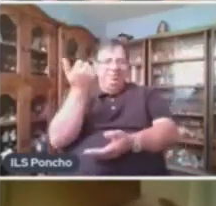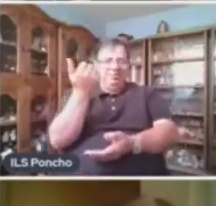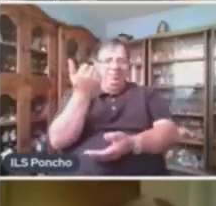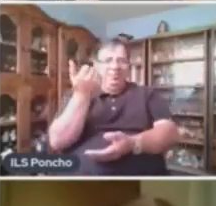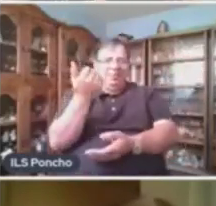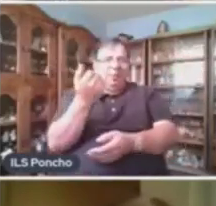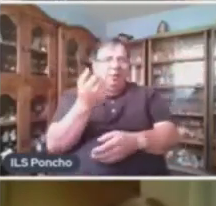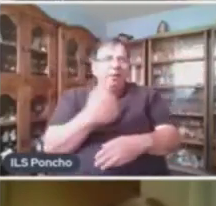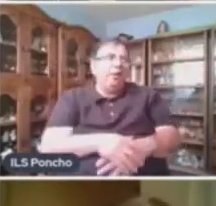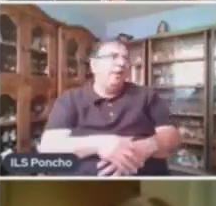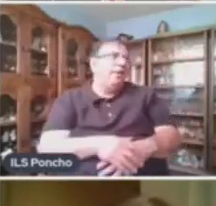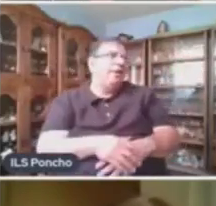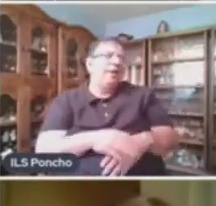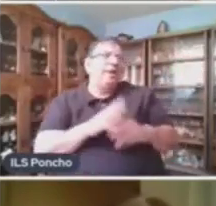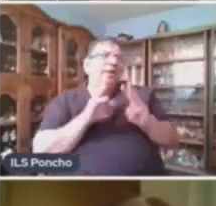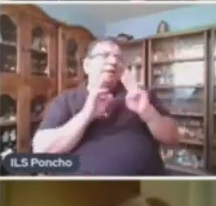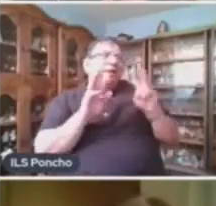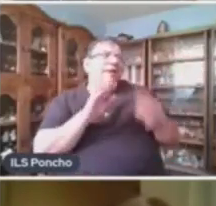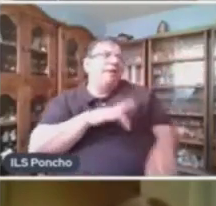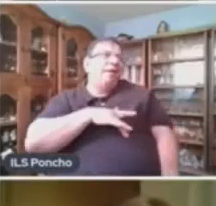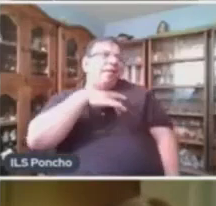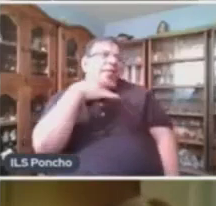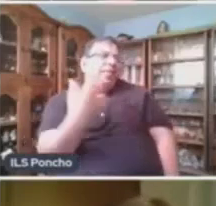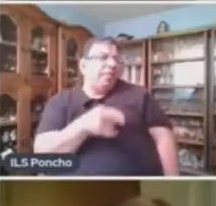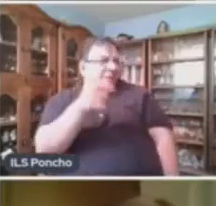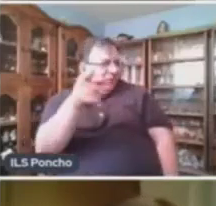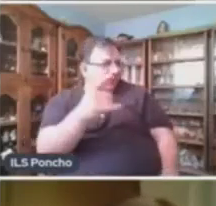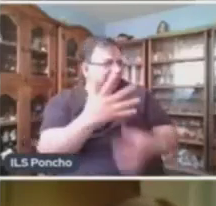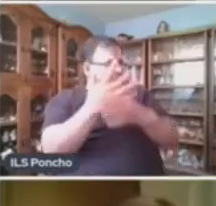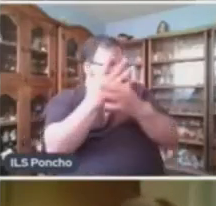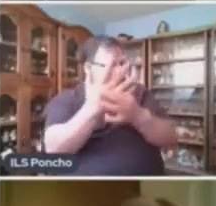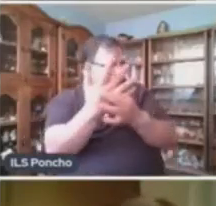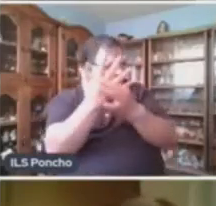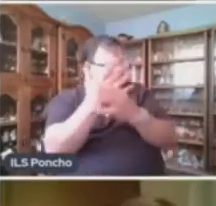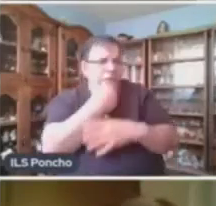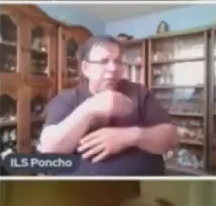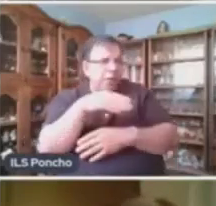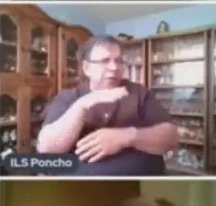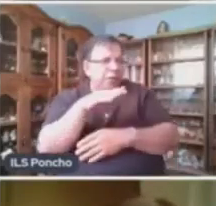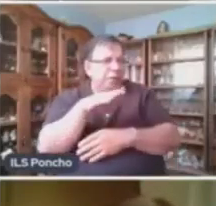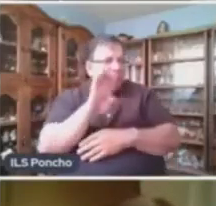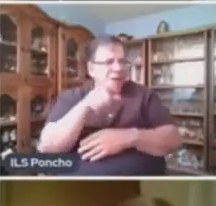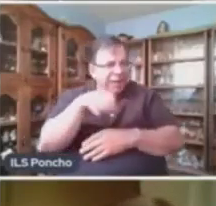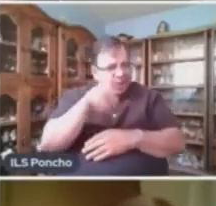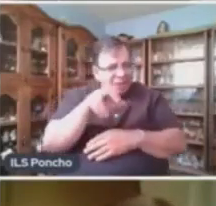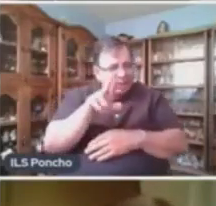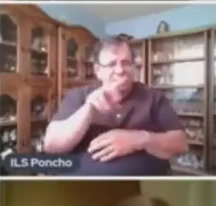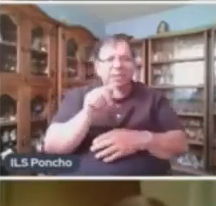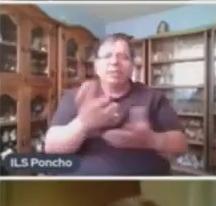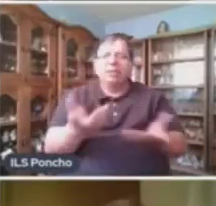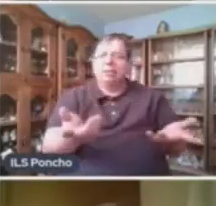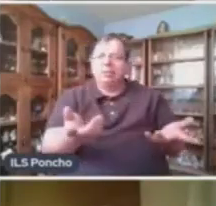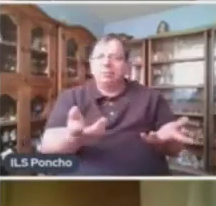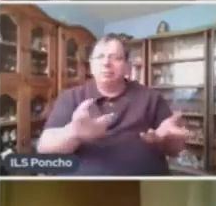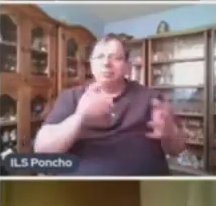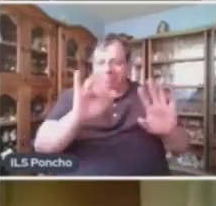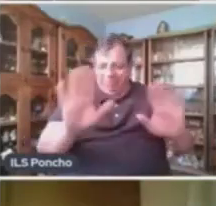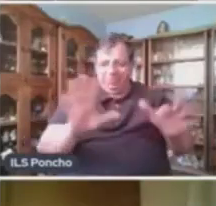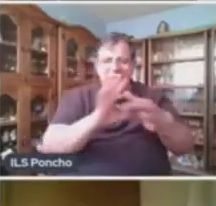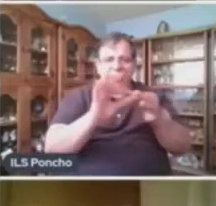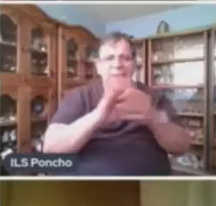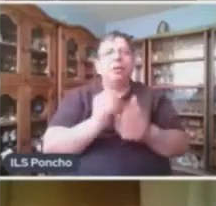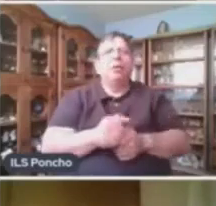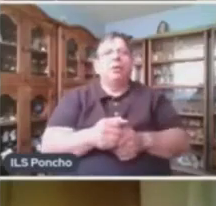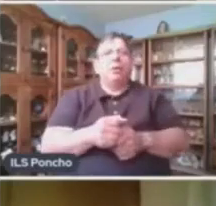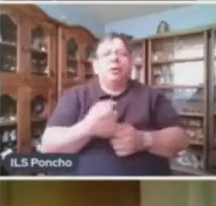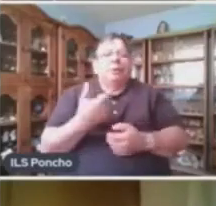¡Guau, Víctor! ¡Quien te vea tan romántico! ¿Diciendo un poema de Becker? Sí, justo es de Becker. Te contaré, Karina, que un día